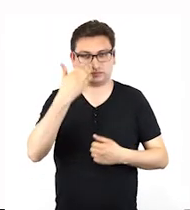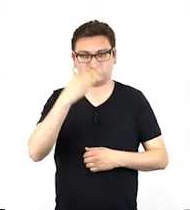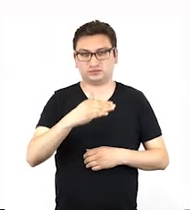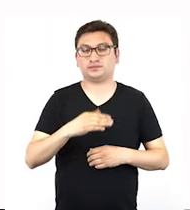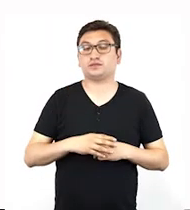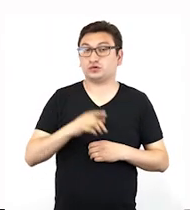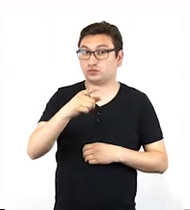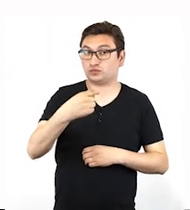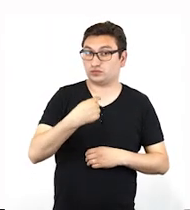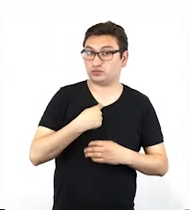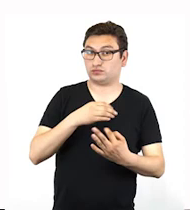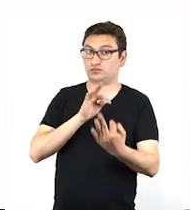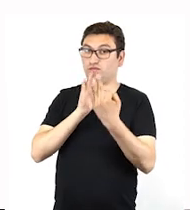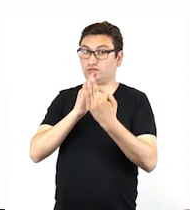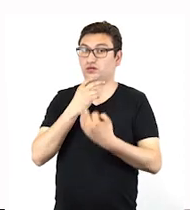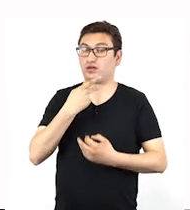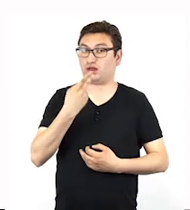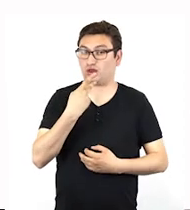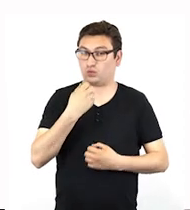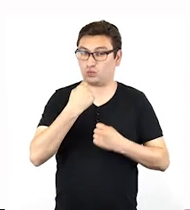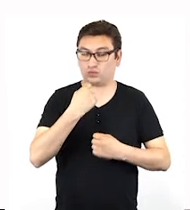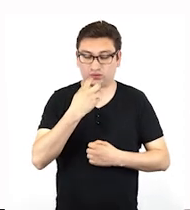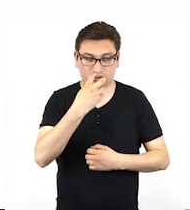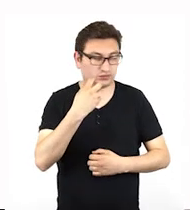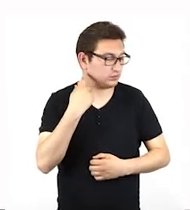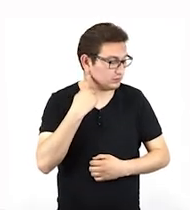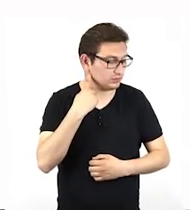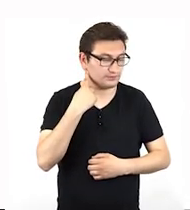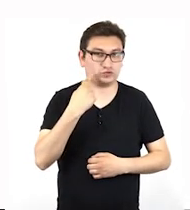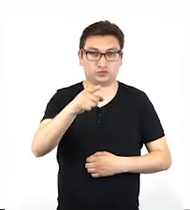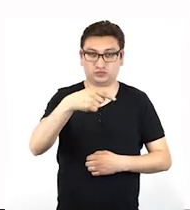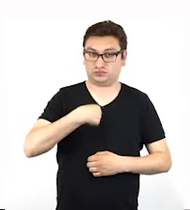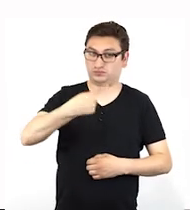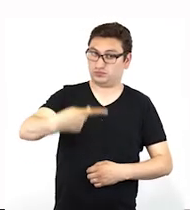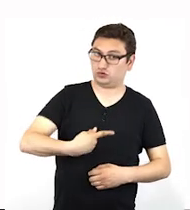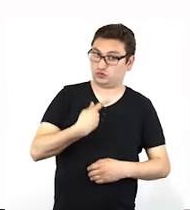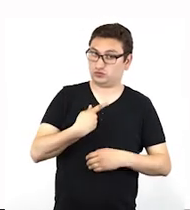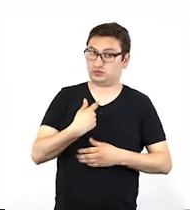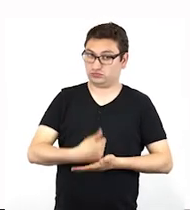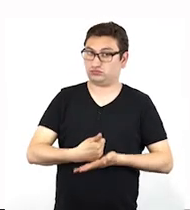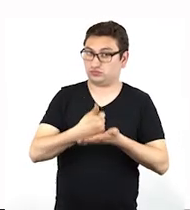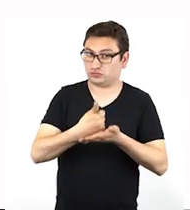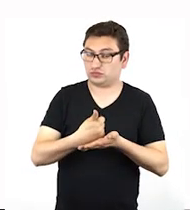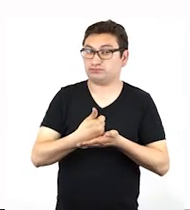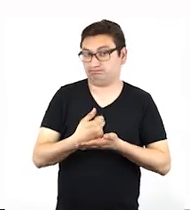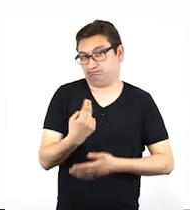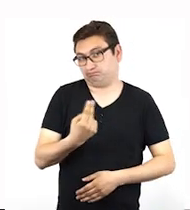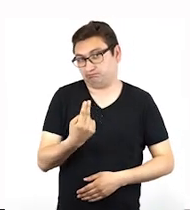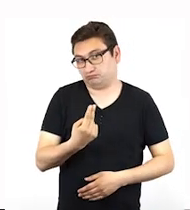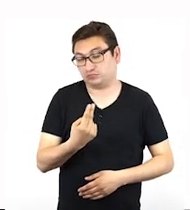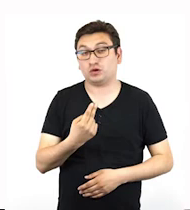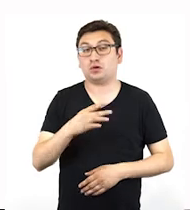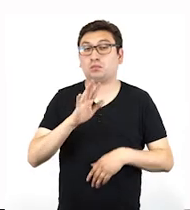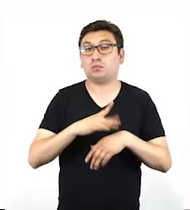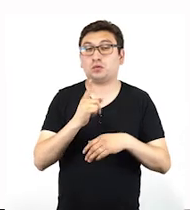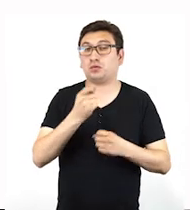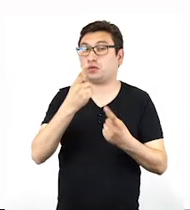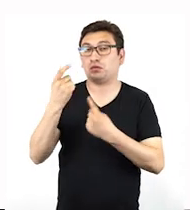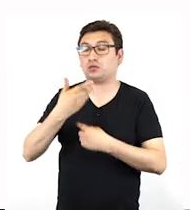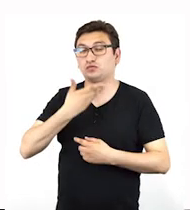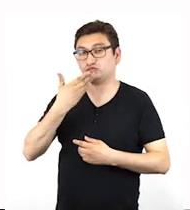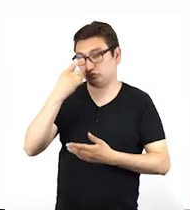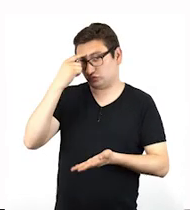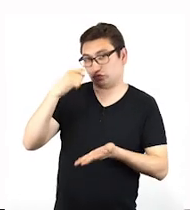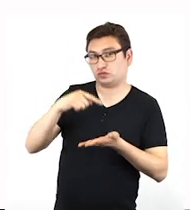Háblame de frente para que yo pueda percibir tu voz con claridad. Pregúntame primero si necesito ayuda, ya que es muy común relacionar la